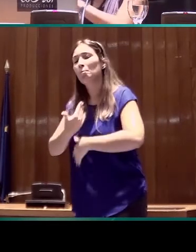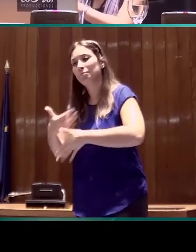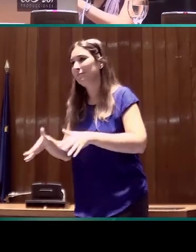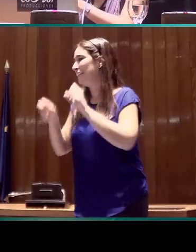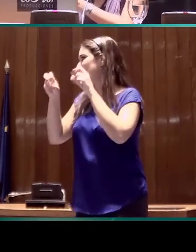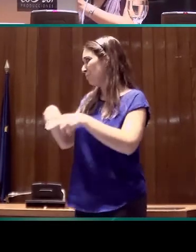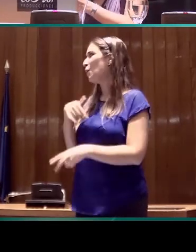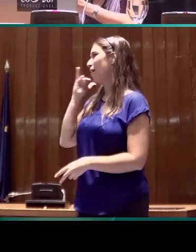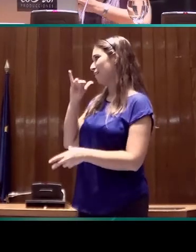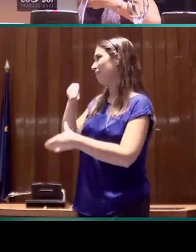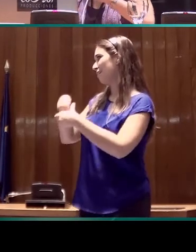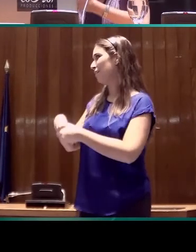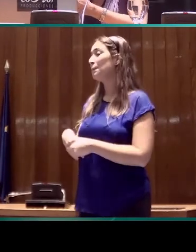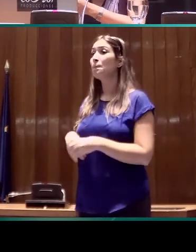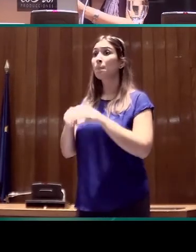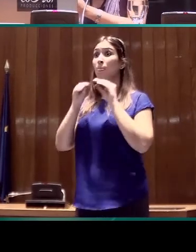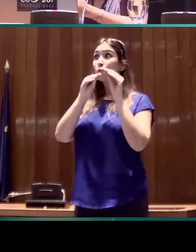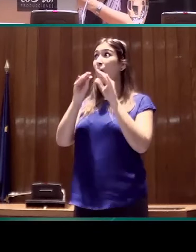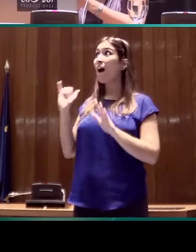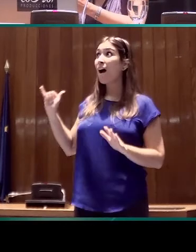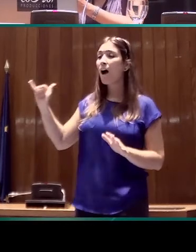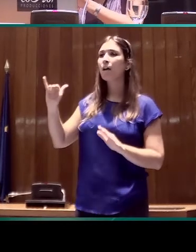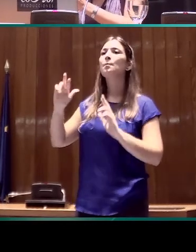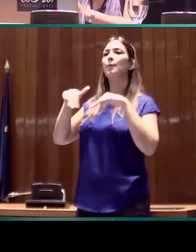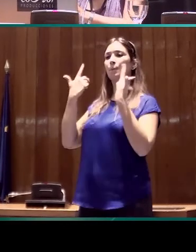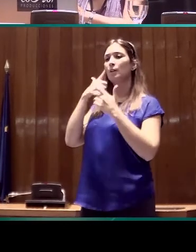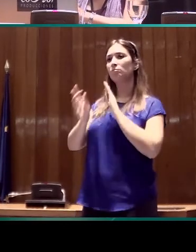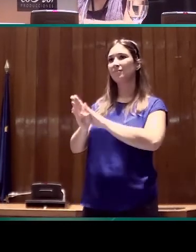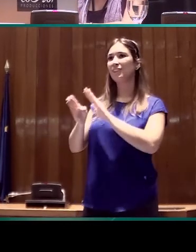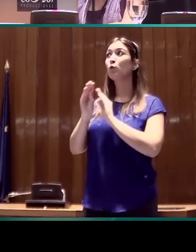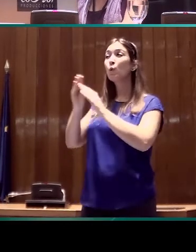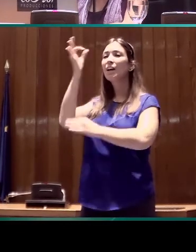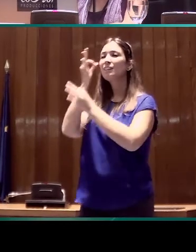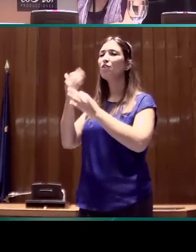sus experiencias nos permiten avanzar sobre criterios fiables.